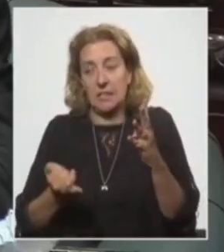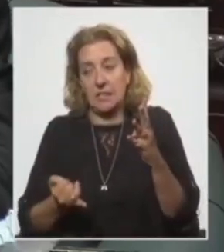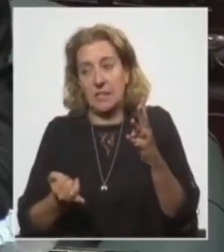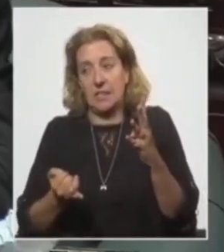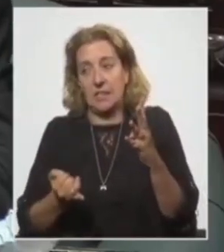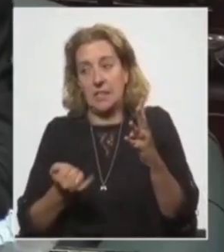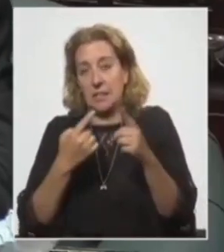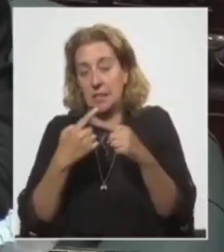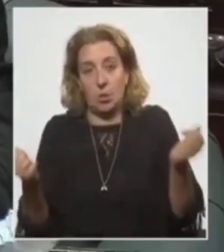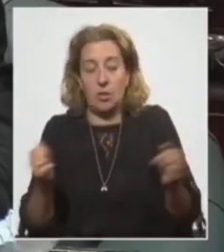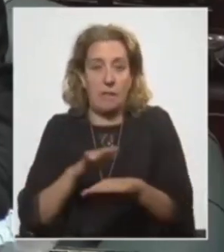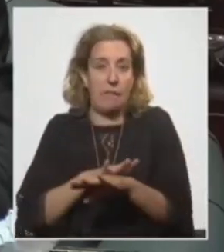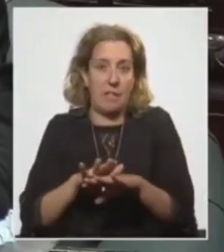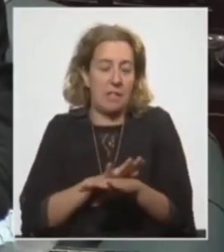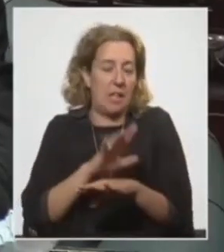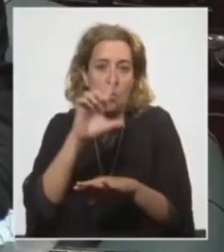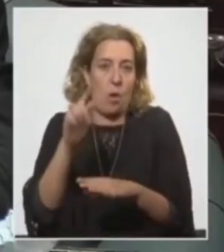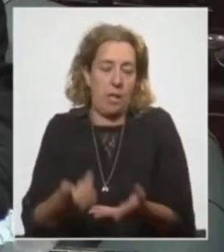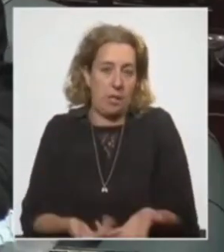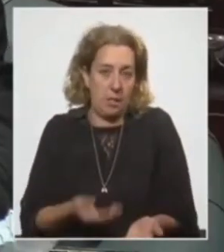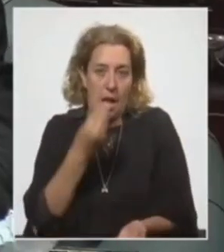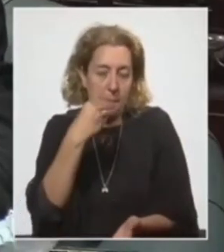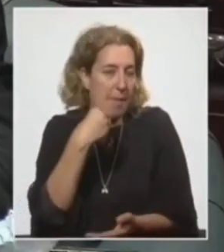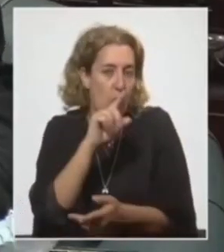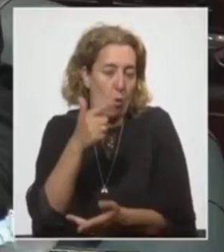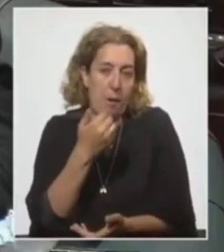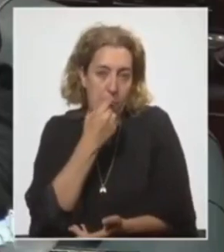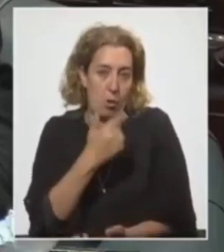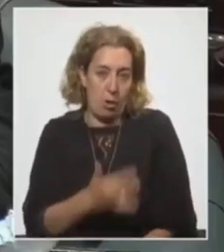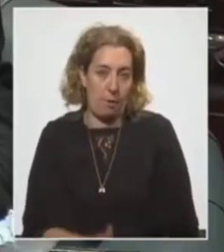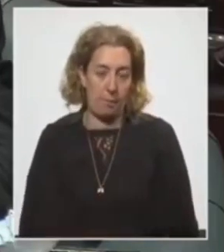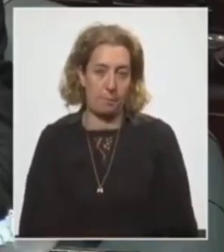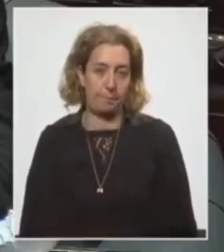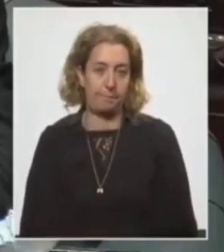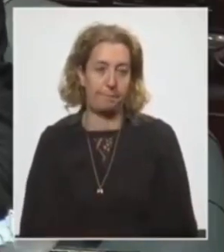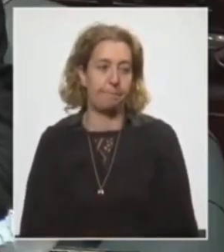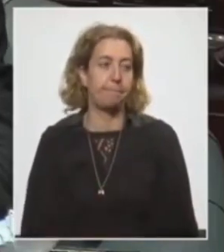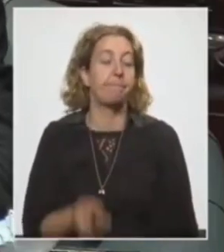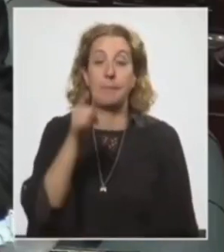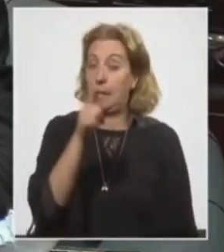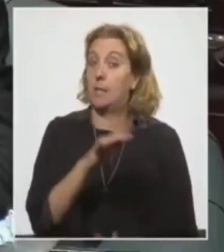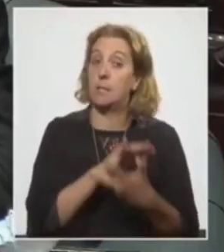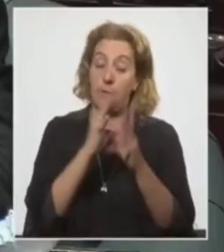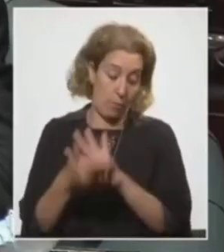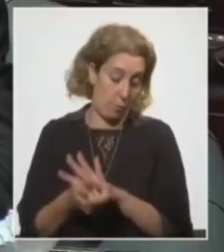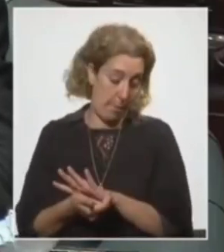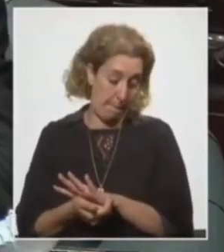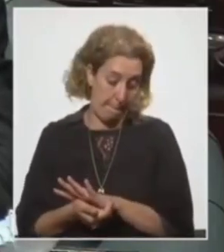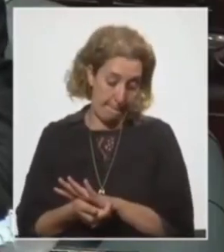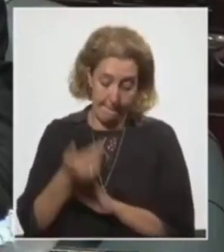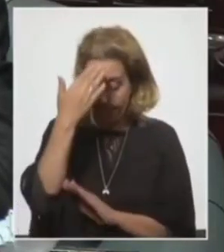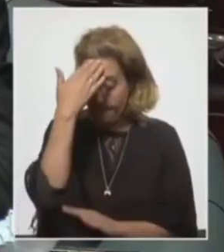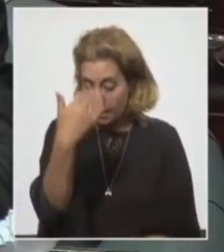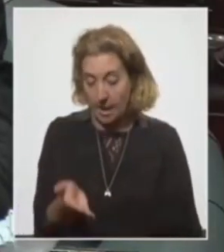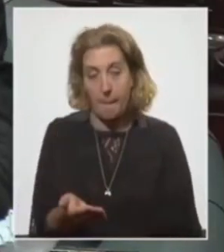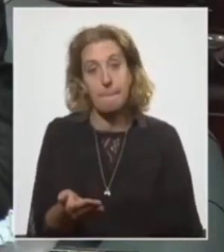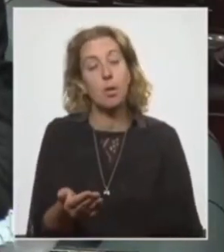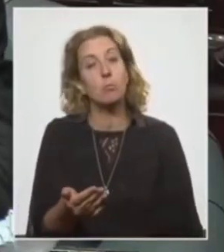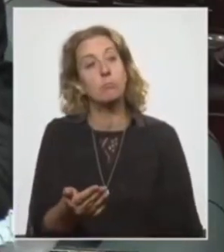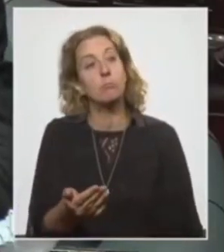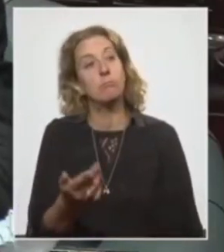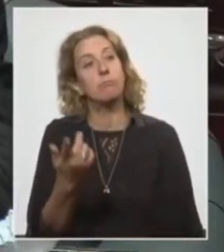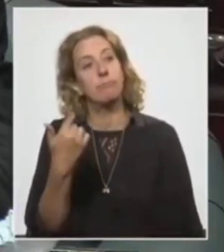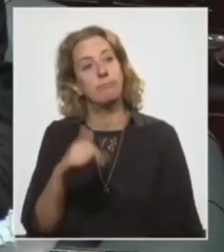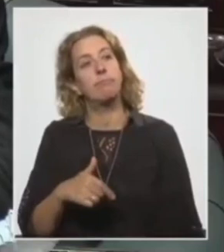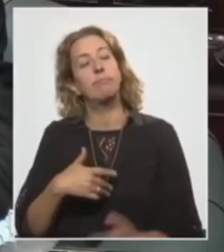las cosas más básicas como la alimentación. En ese sentido, el Frente Amplio, que